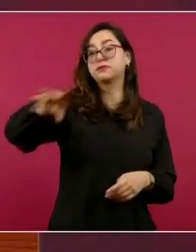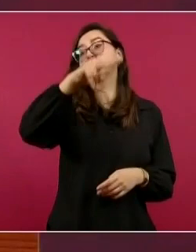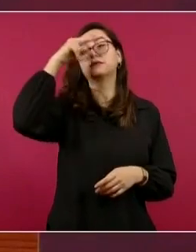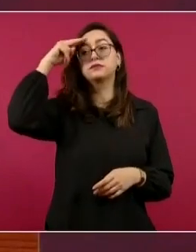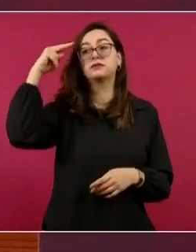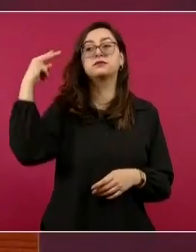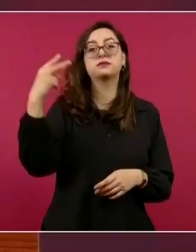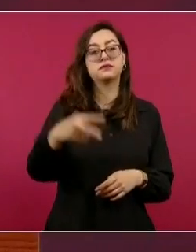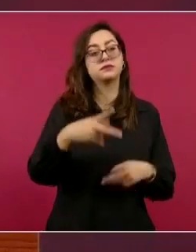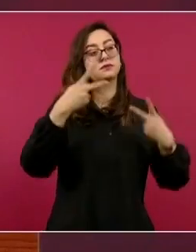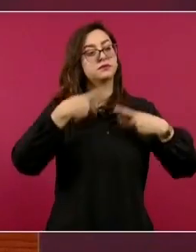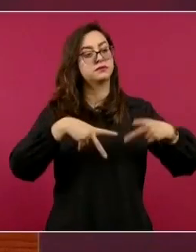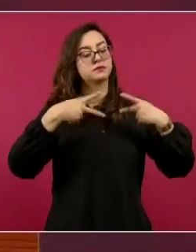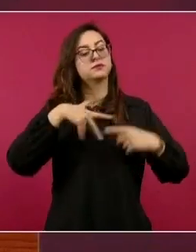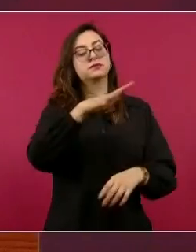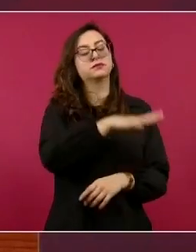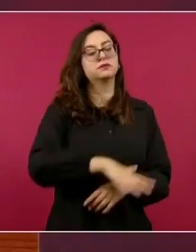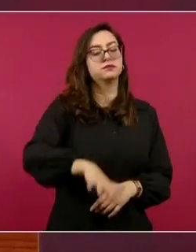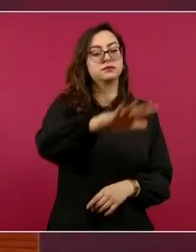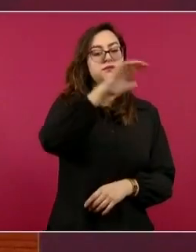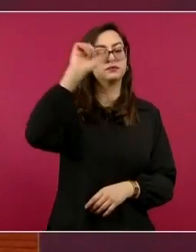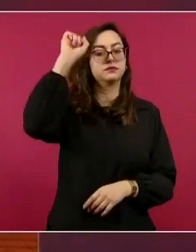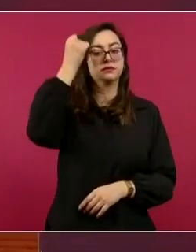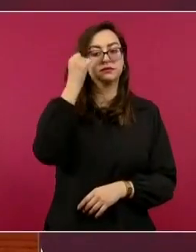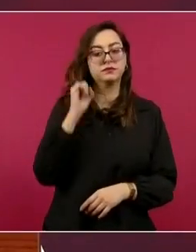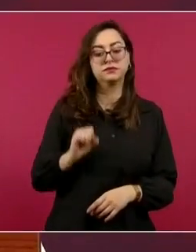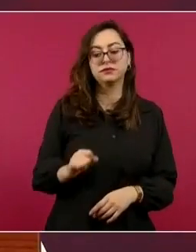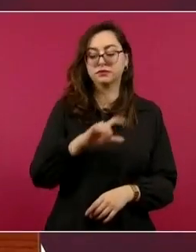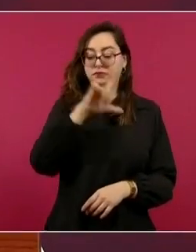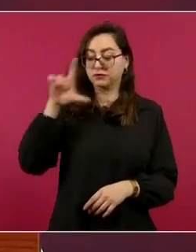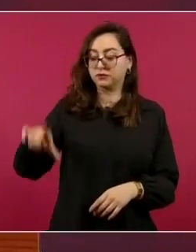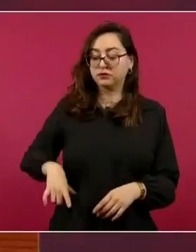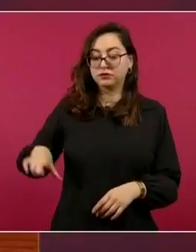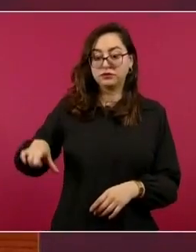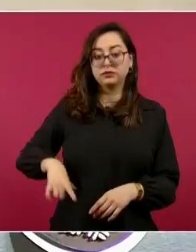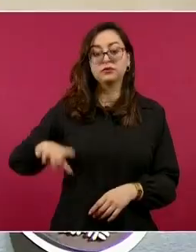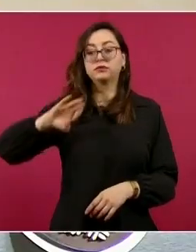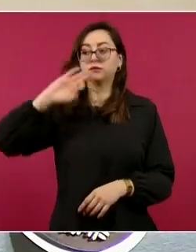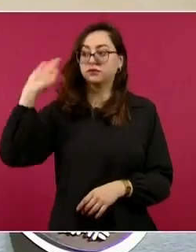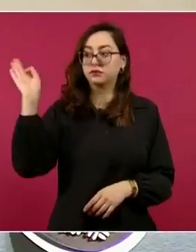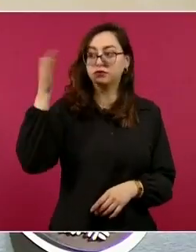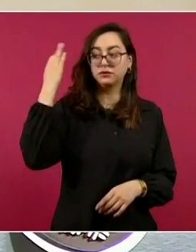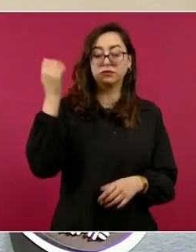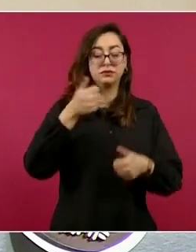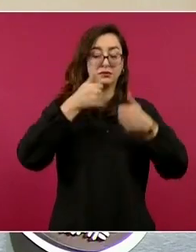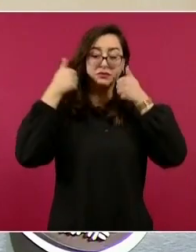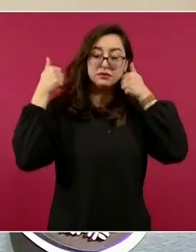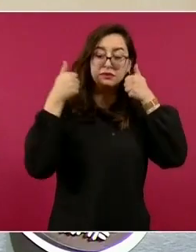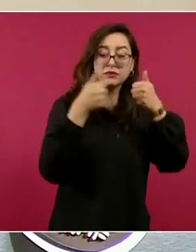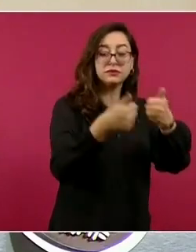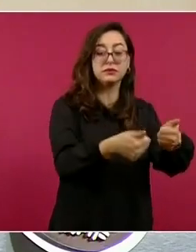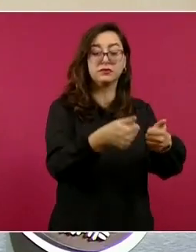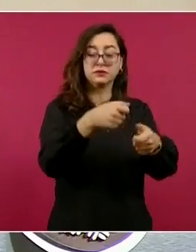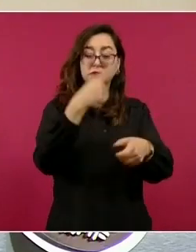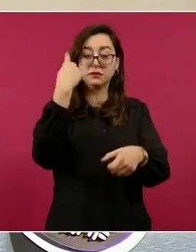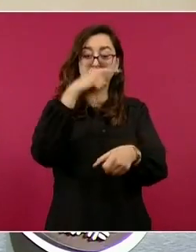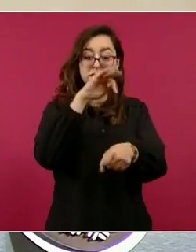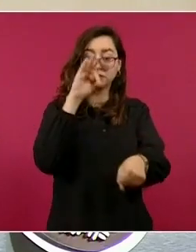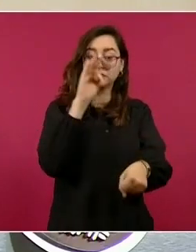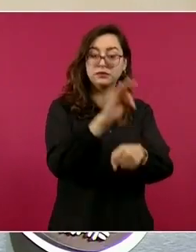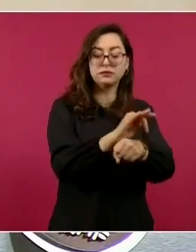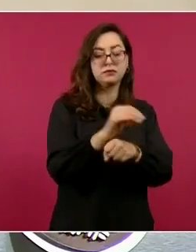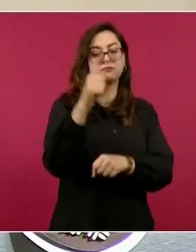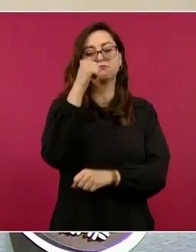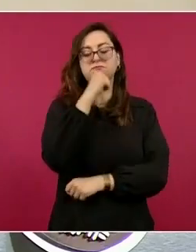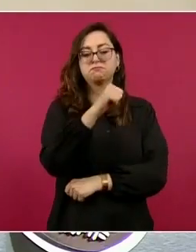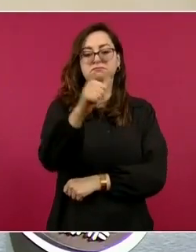las instituciones del gobierno federal actúan de forma permanente a su favor, siempre